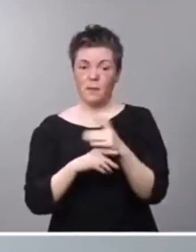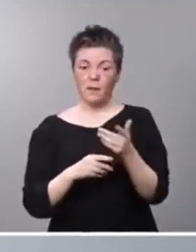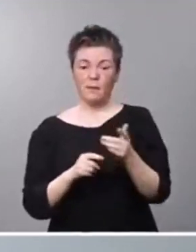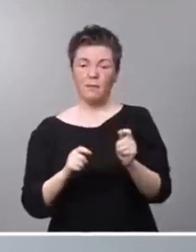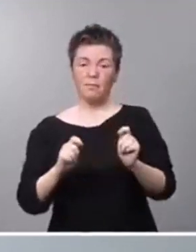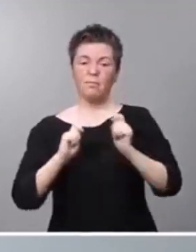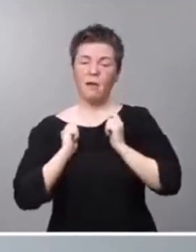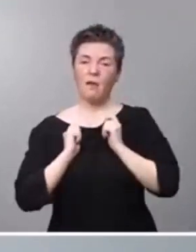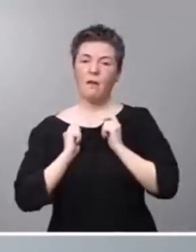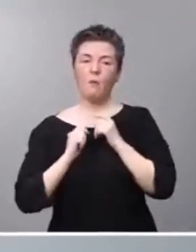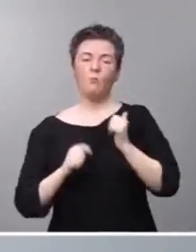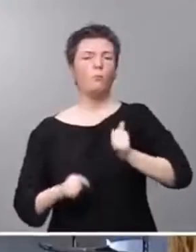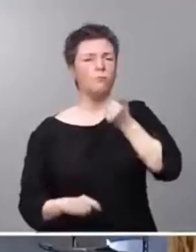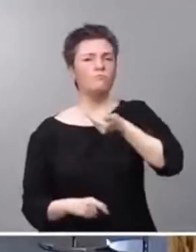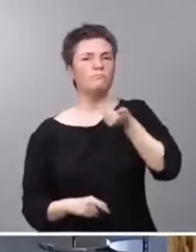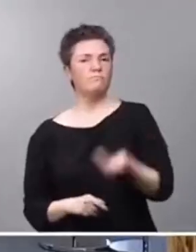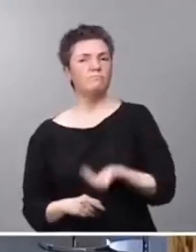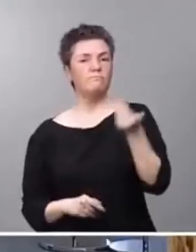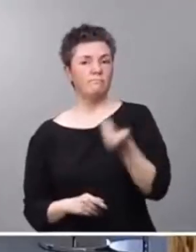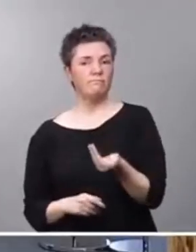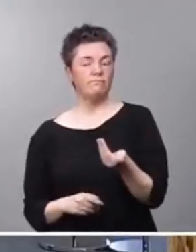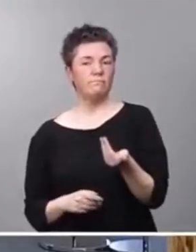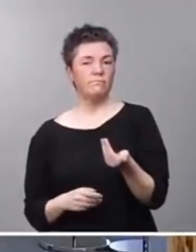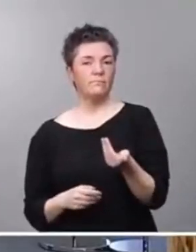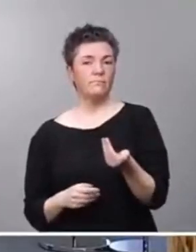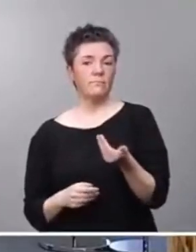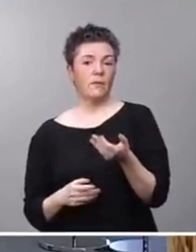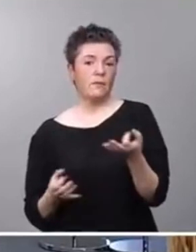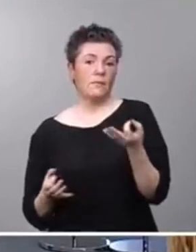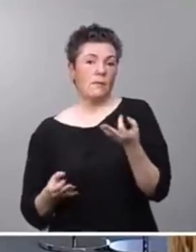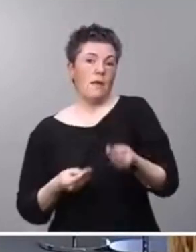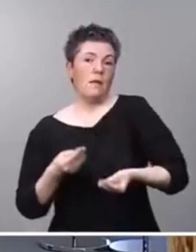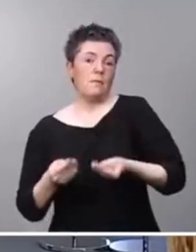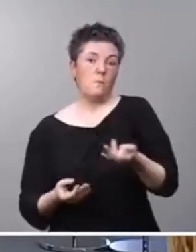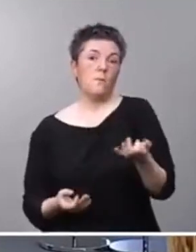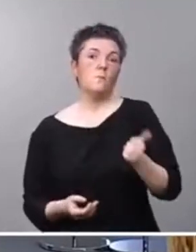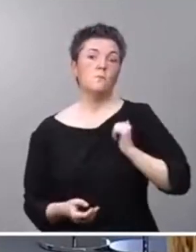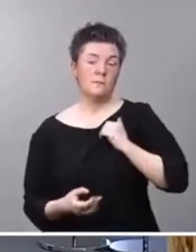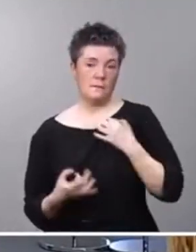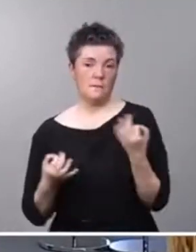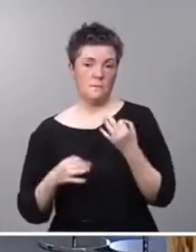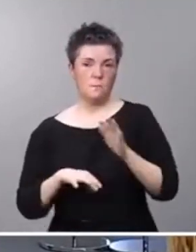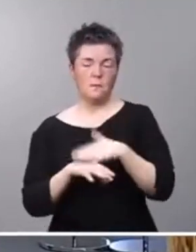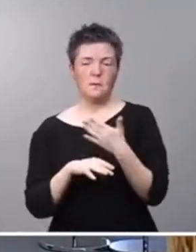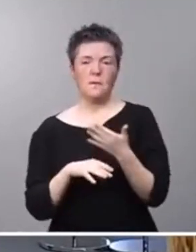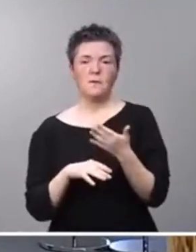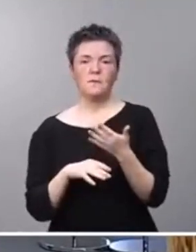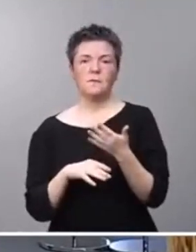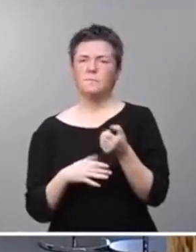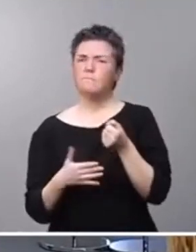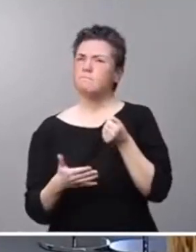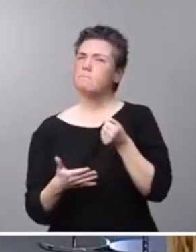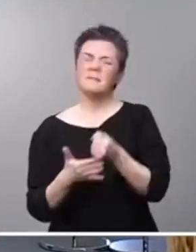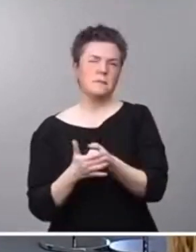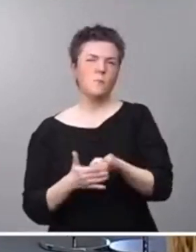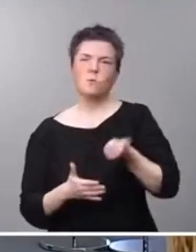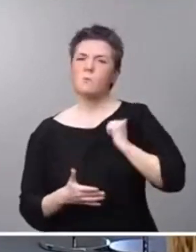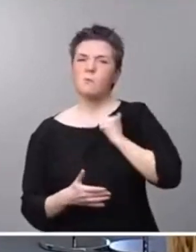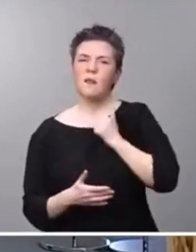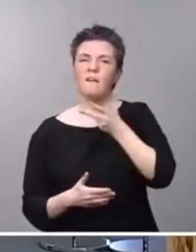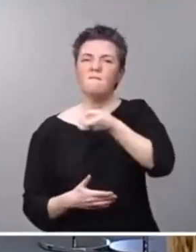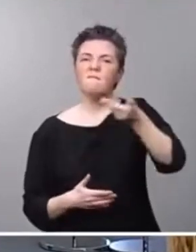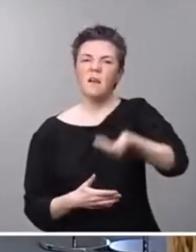oportunidad, la que tenemos que hacer o aprovechar para maximizar el valor económico,